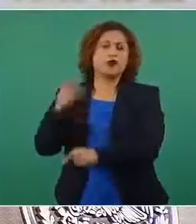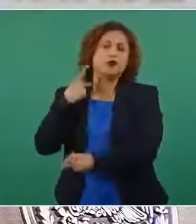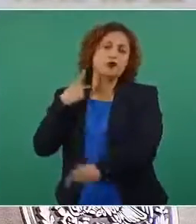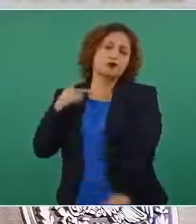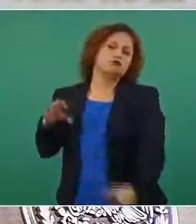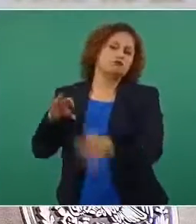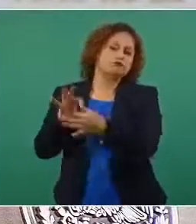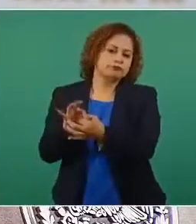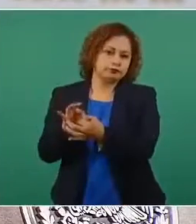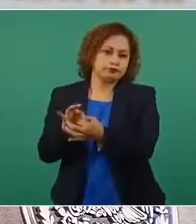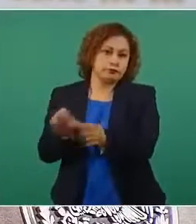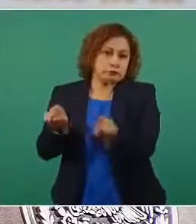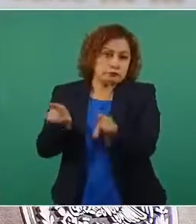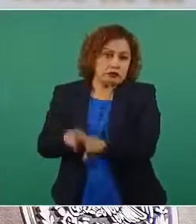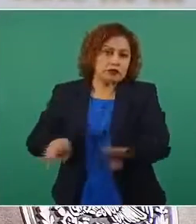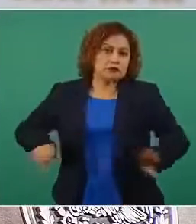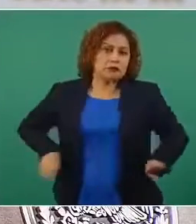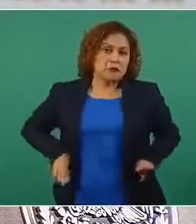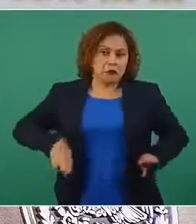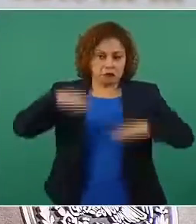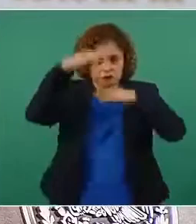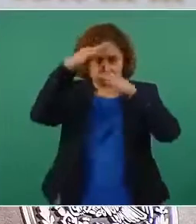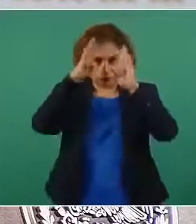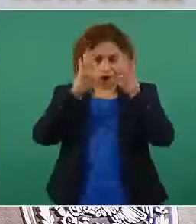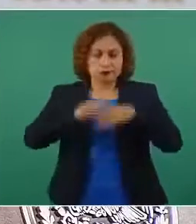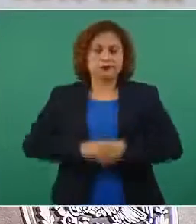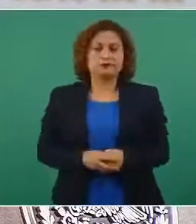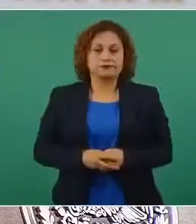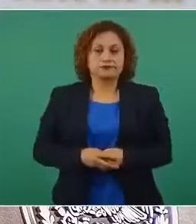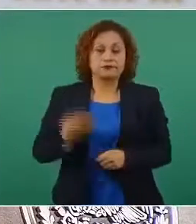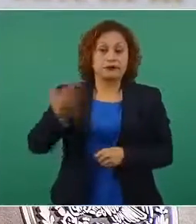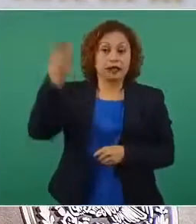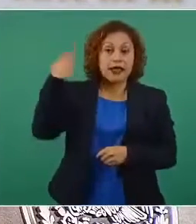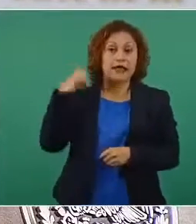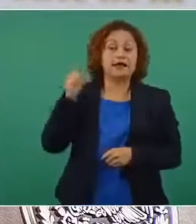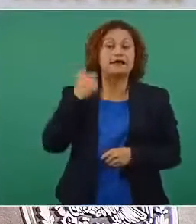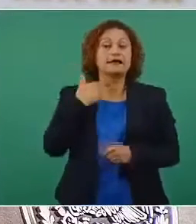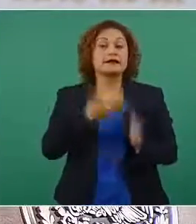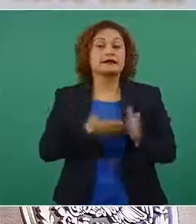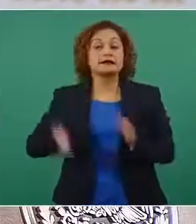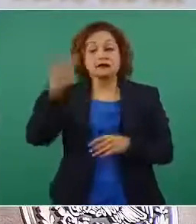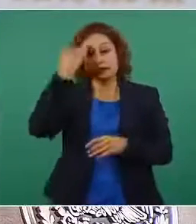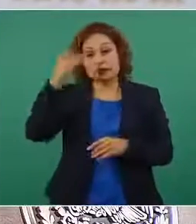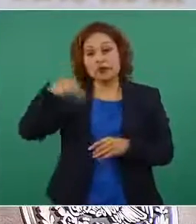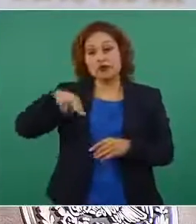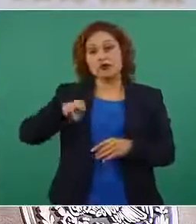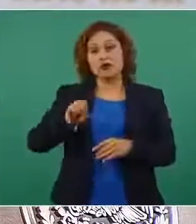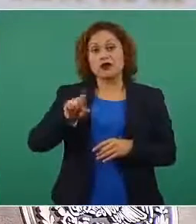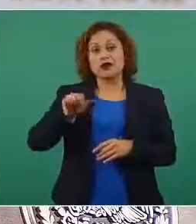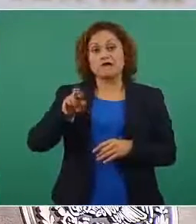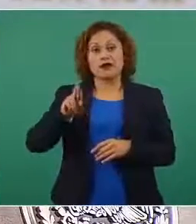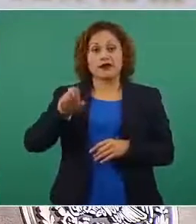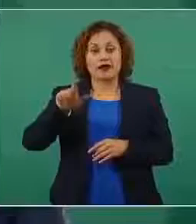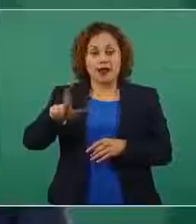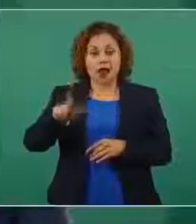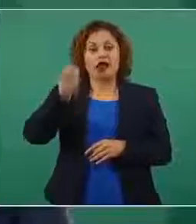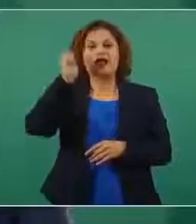en el periodo neoliberal desapareció el derecho constitucional